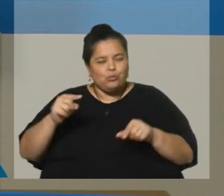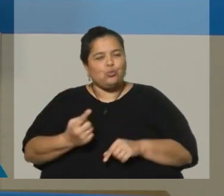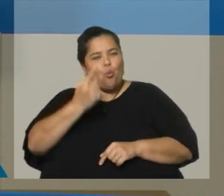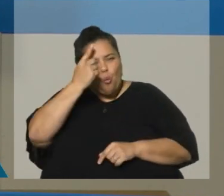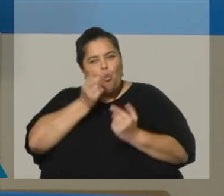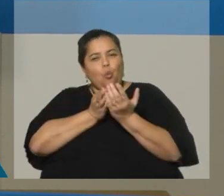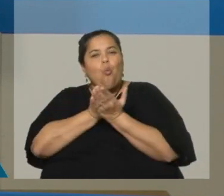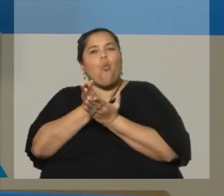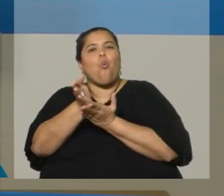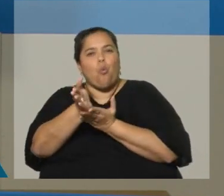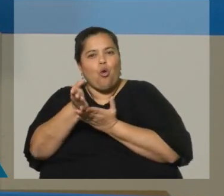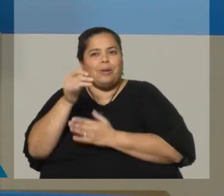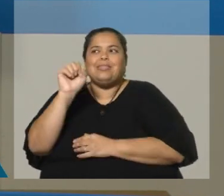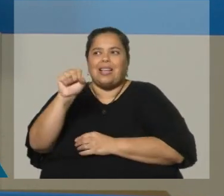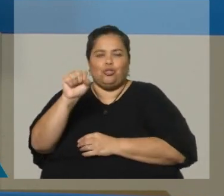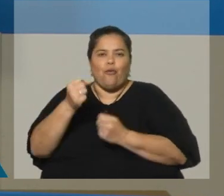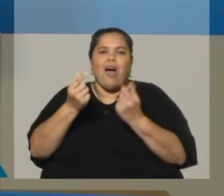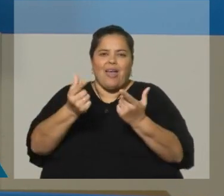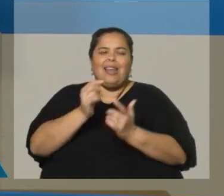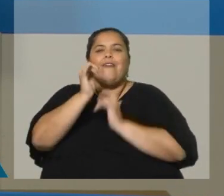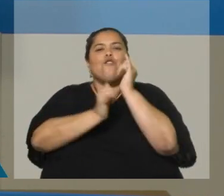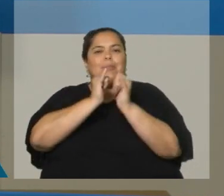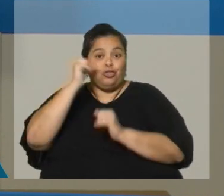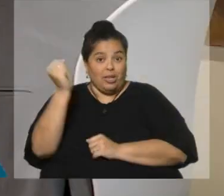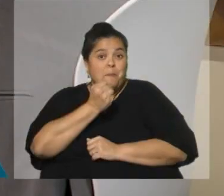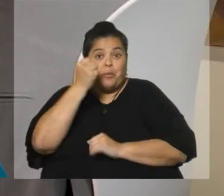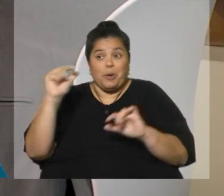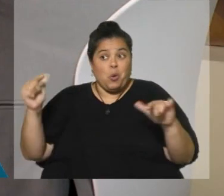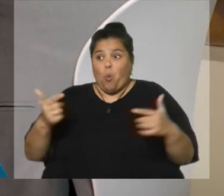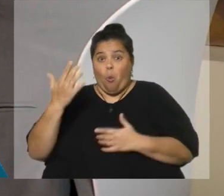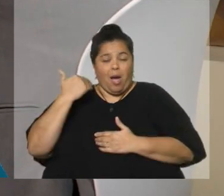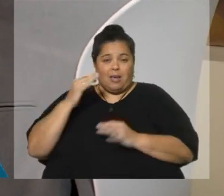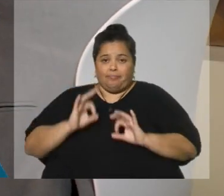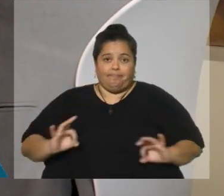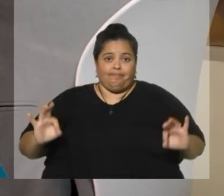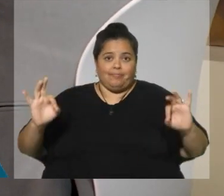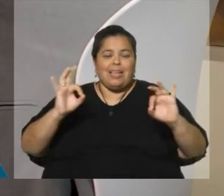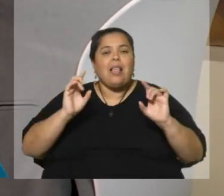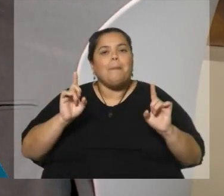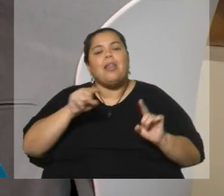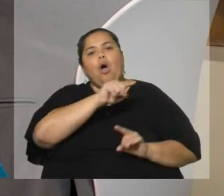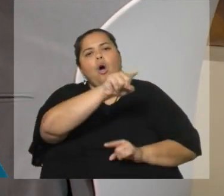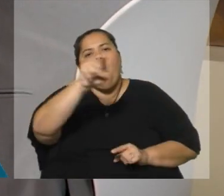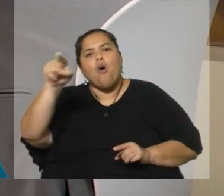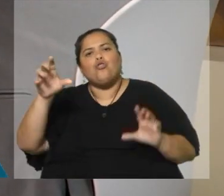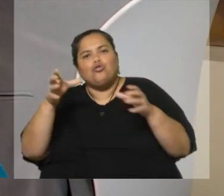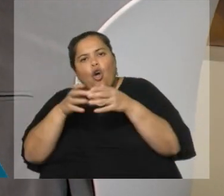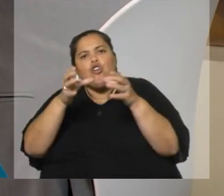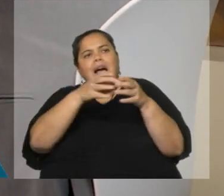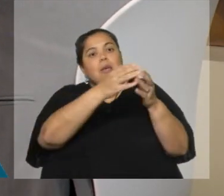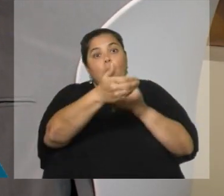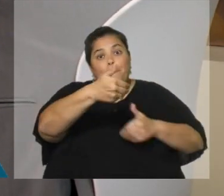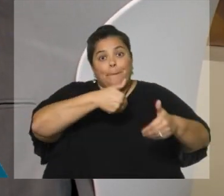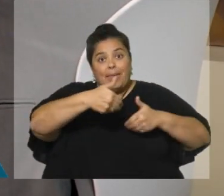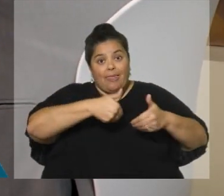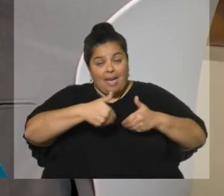de las vertientes que el censo va arrojar información muy relevante. ¿Y después que los distintos organismos le piden datos a ustedes, por ejemplo? Porque hay datos